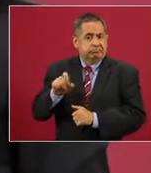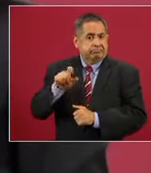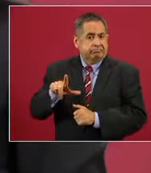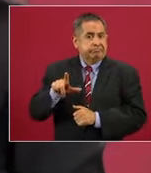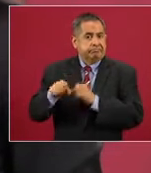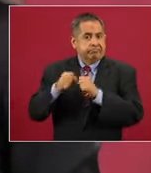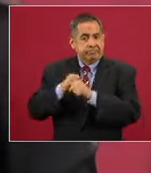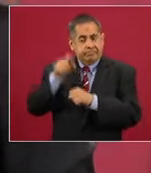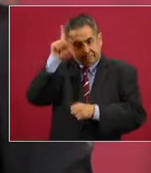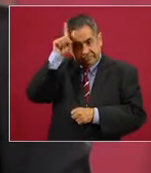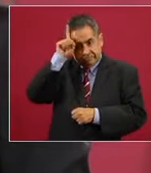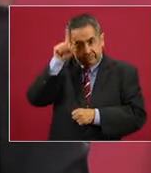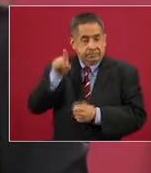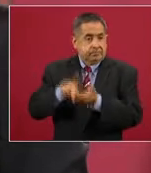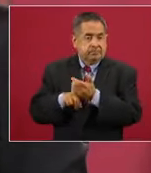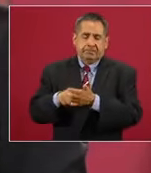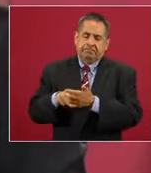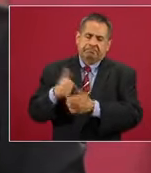Se sufre más.